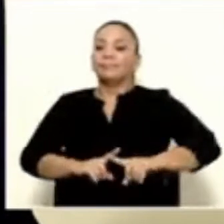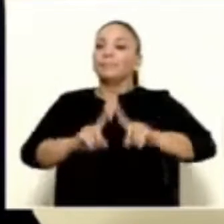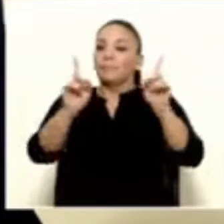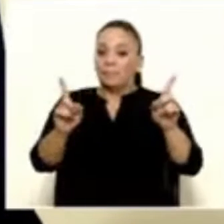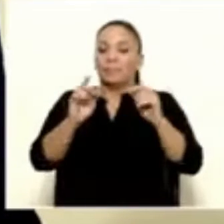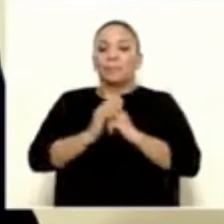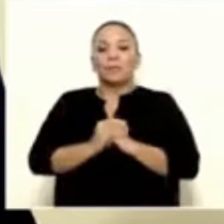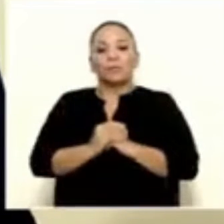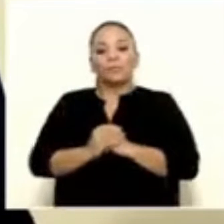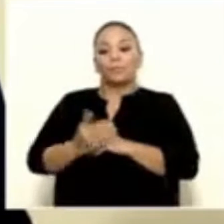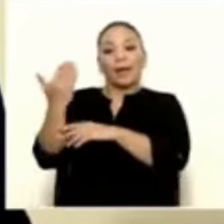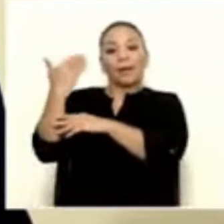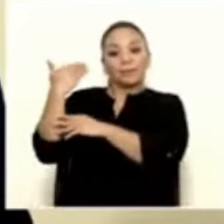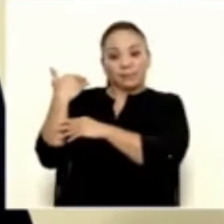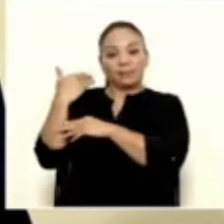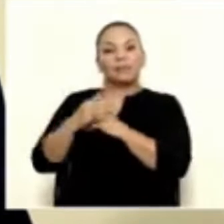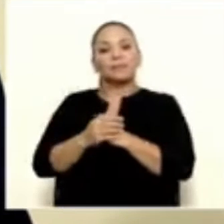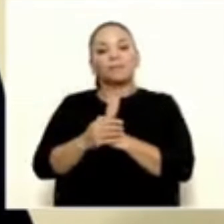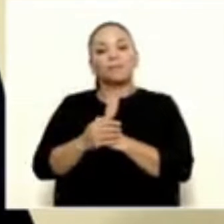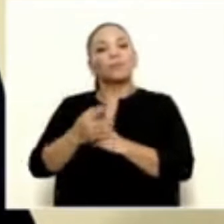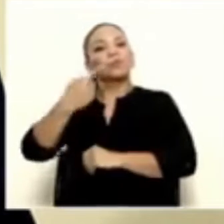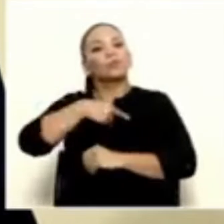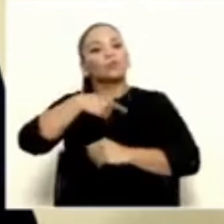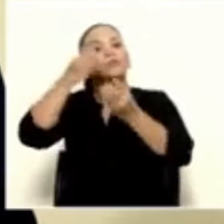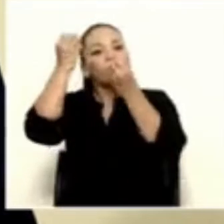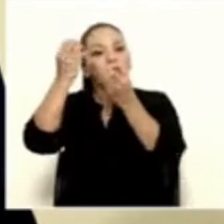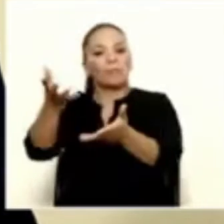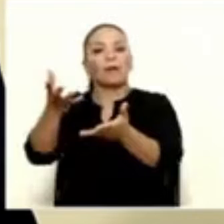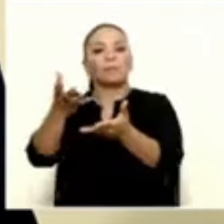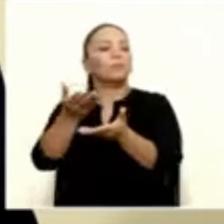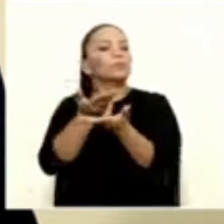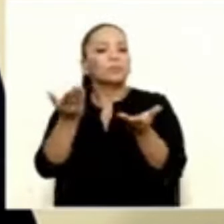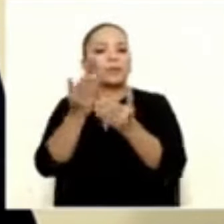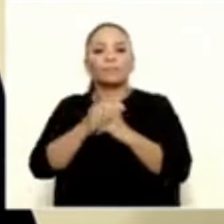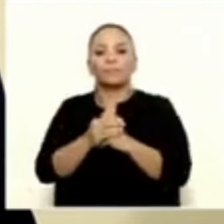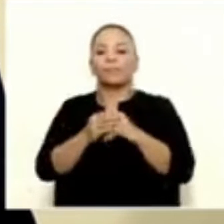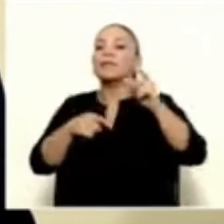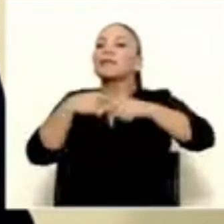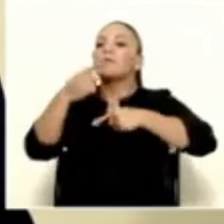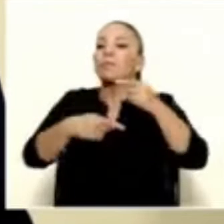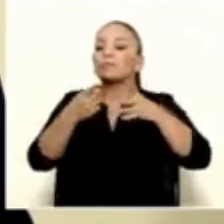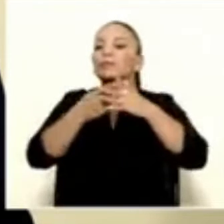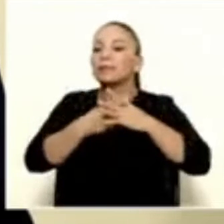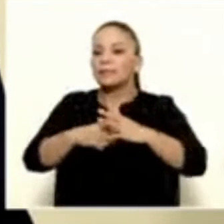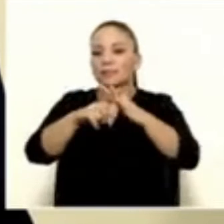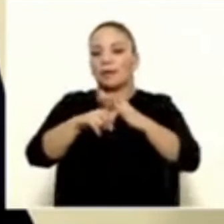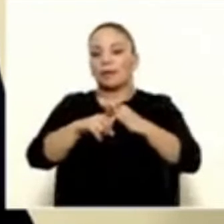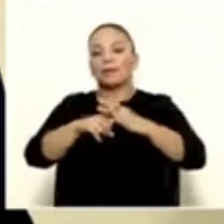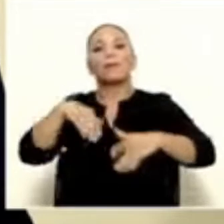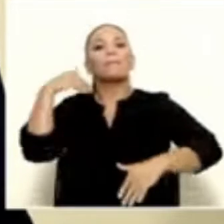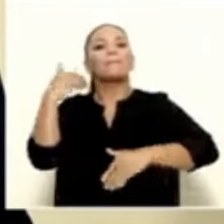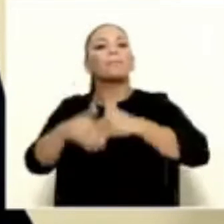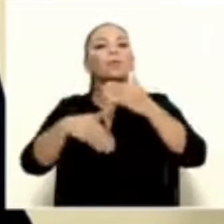embargo, hace días anunciamos que íbamos a iniciar un